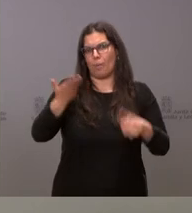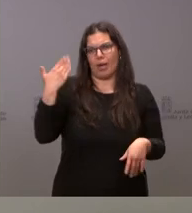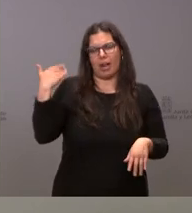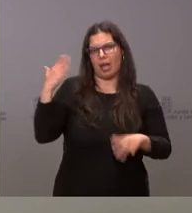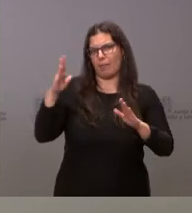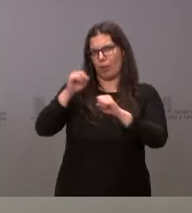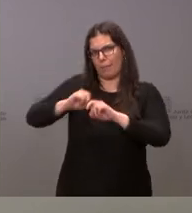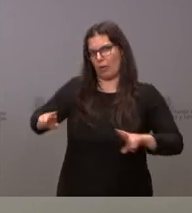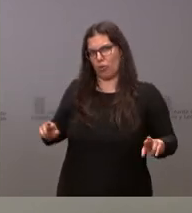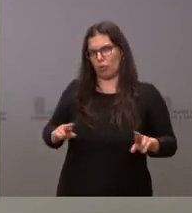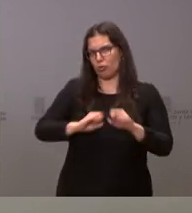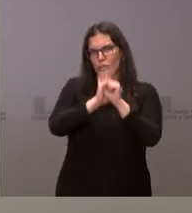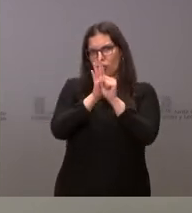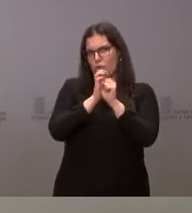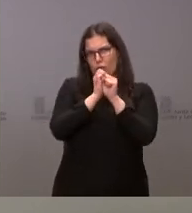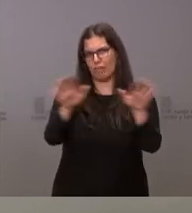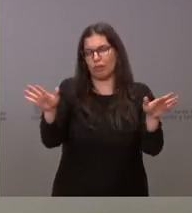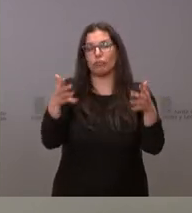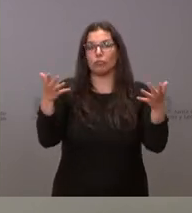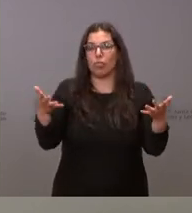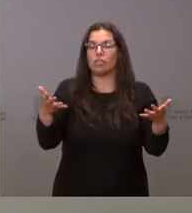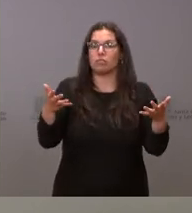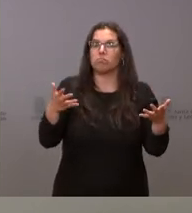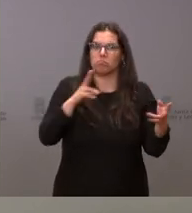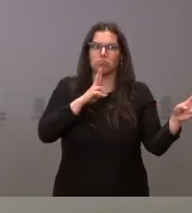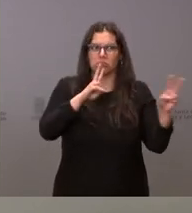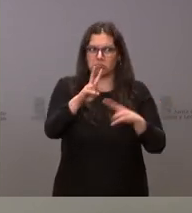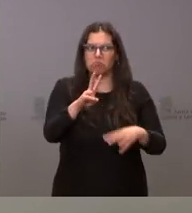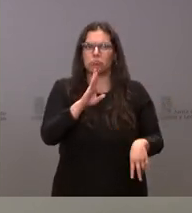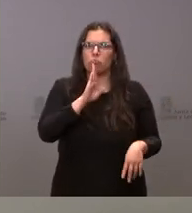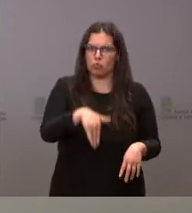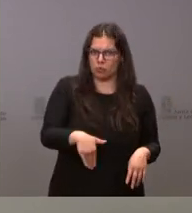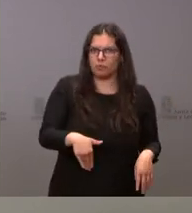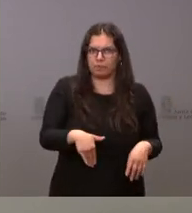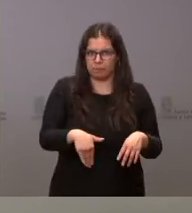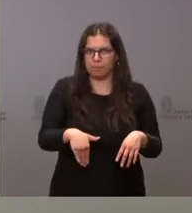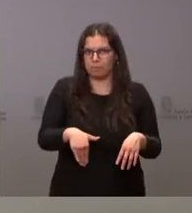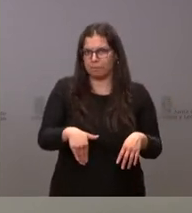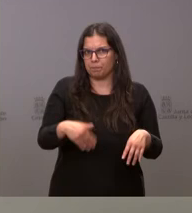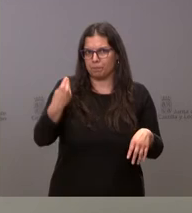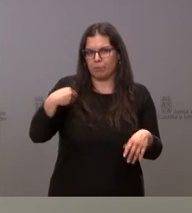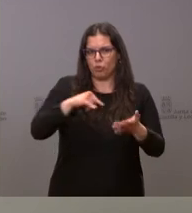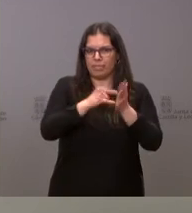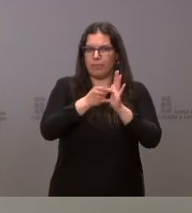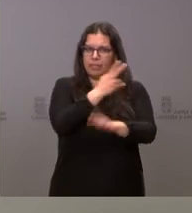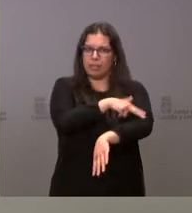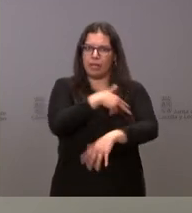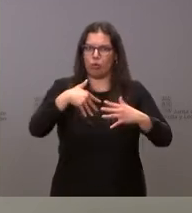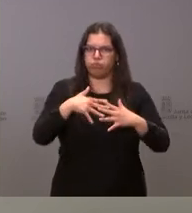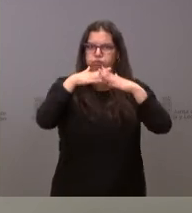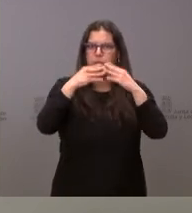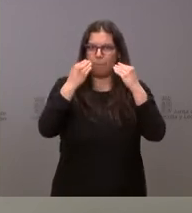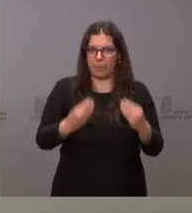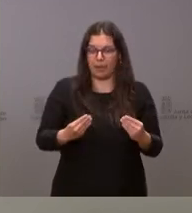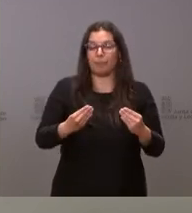de la pandemia. Y, por tanto, desde ese punto de vista hay una respuesta adecuada por parte del sistema sanitario, lo cual